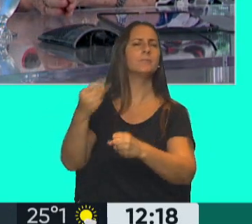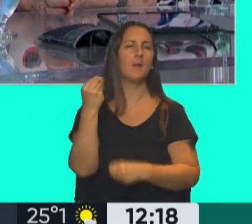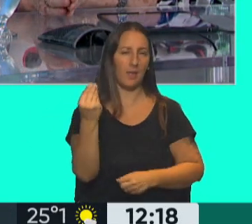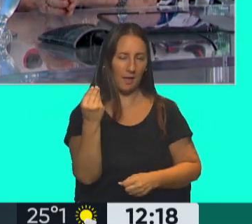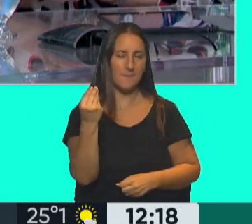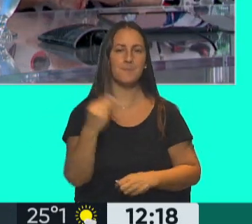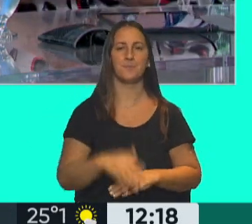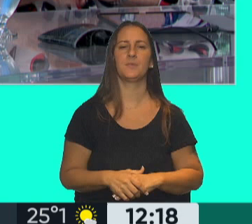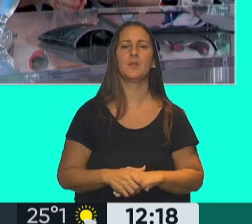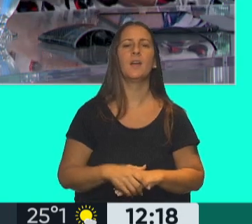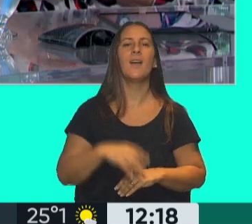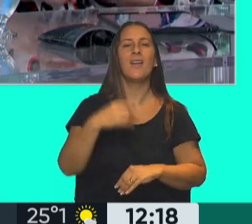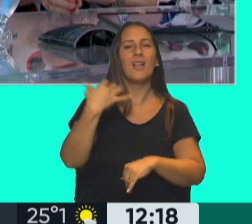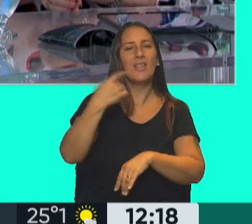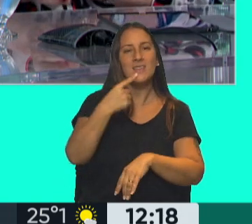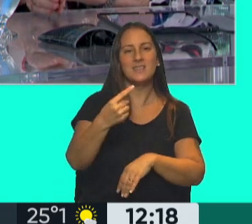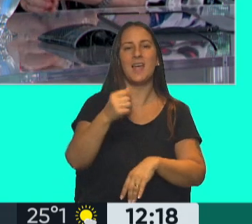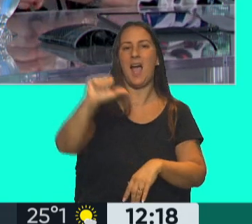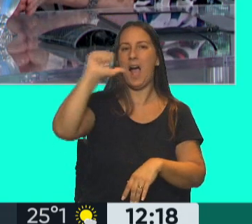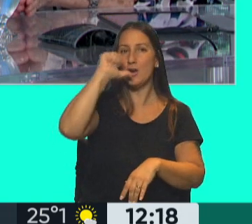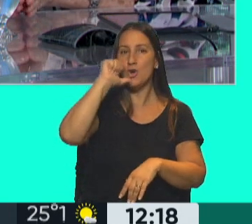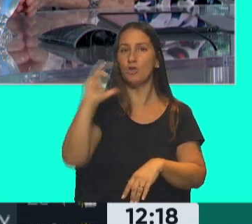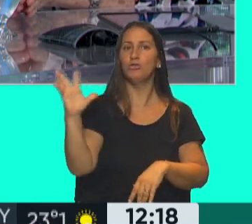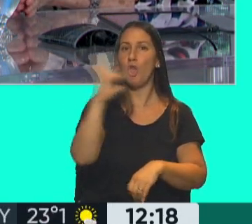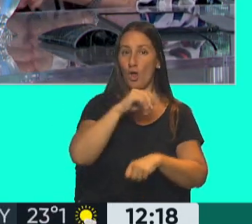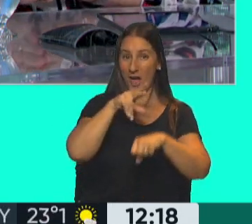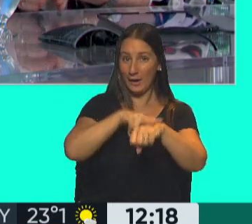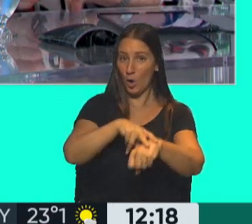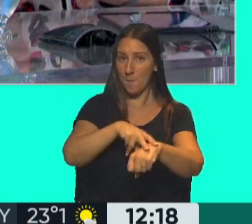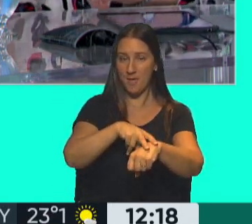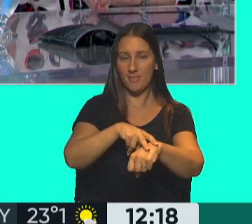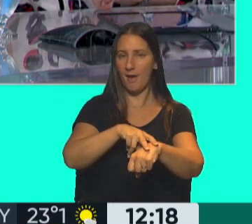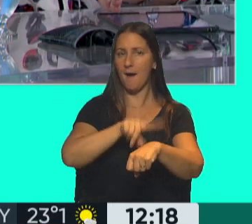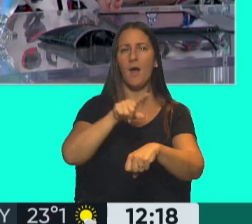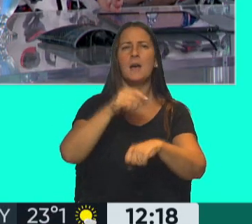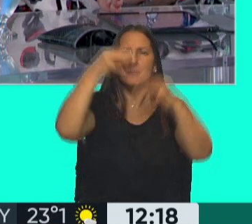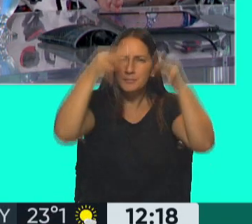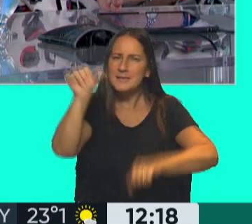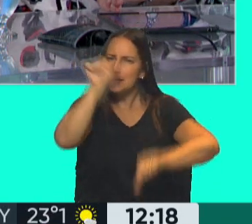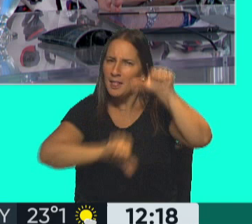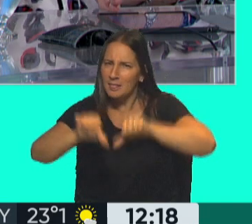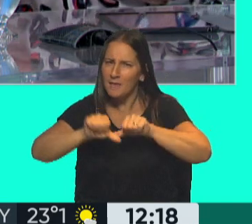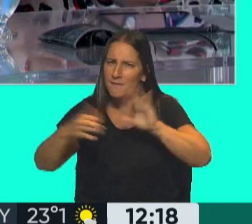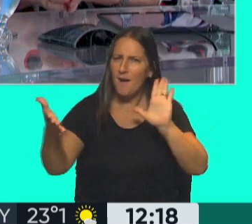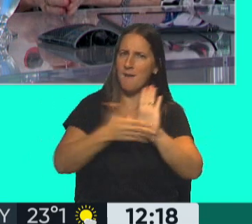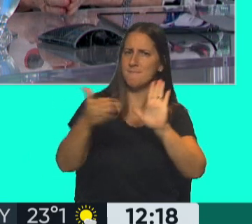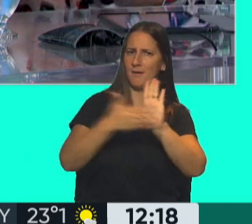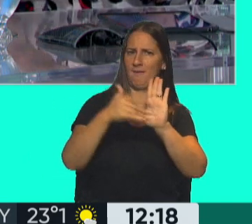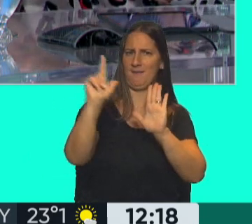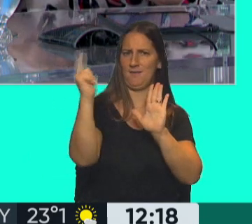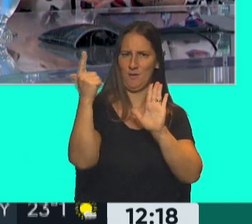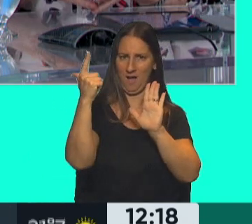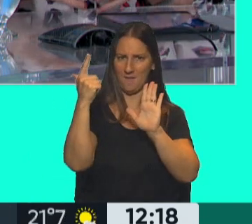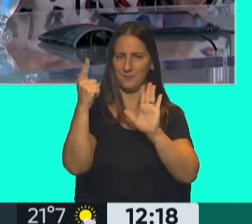recomendación de que hay que tomar alcohol todos los días no tiene base científica. O sea,